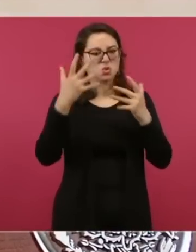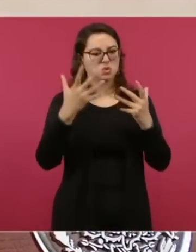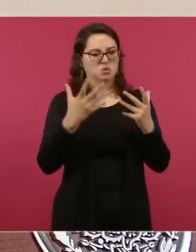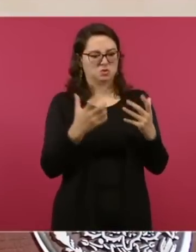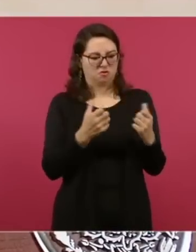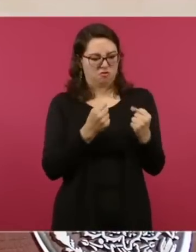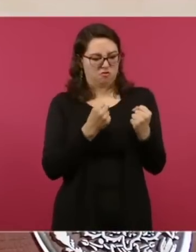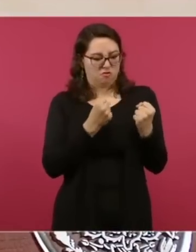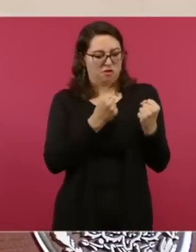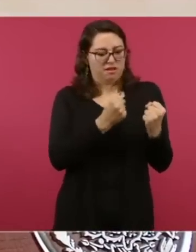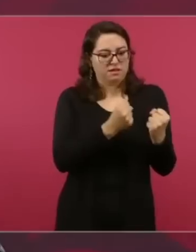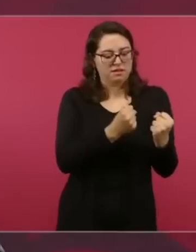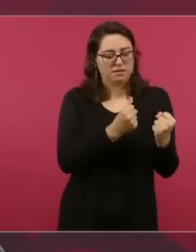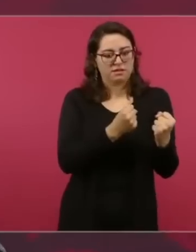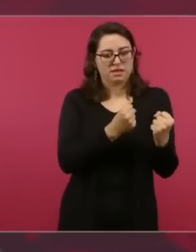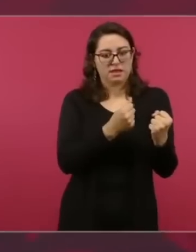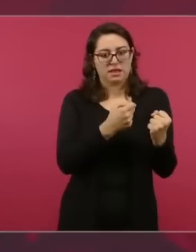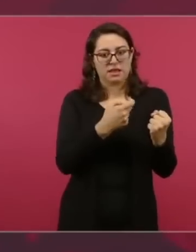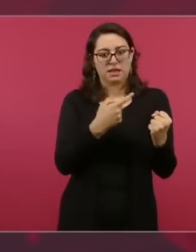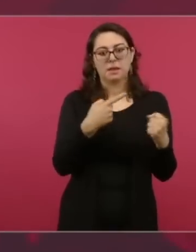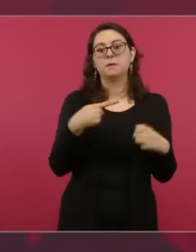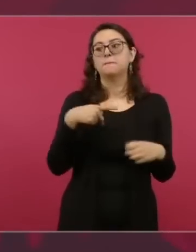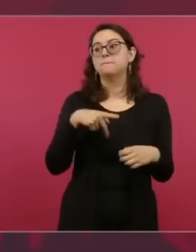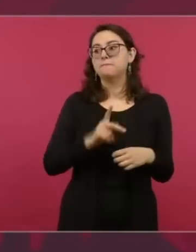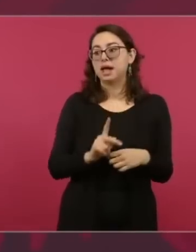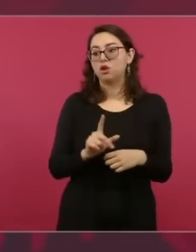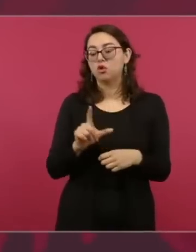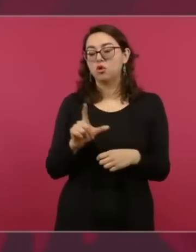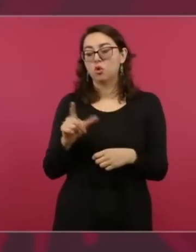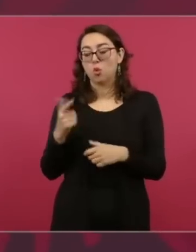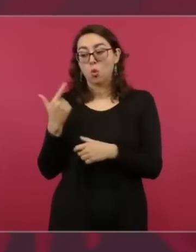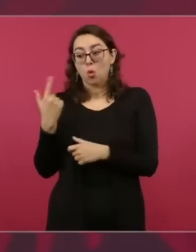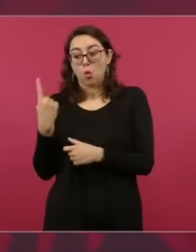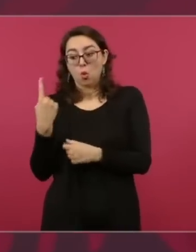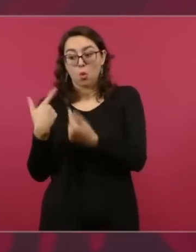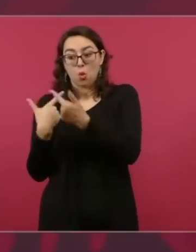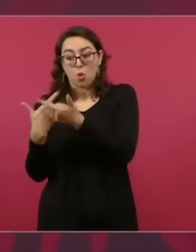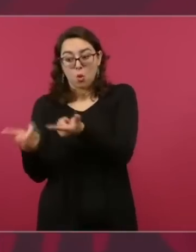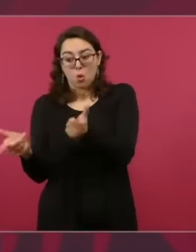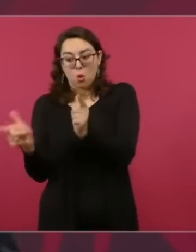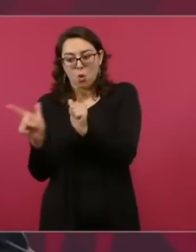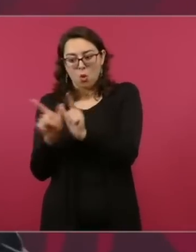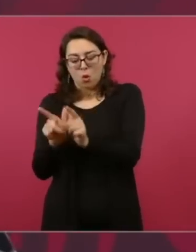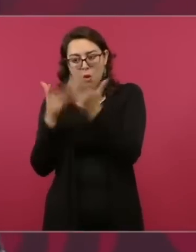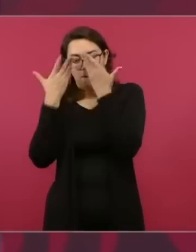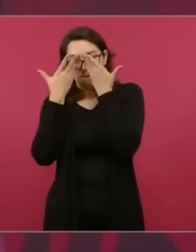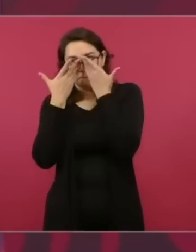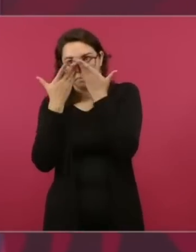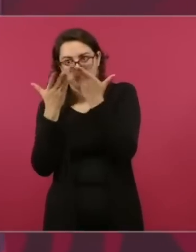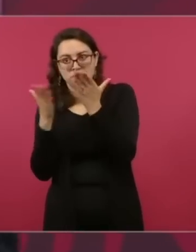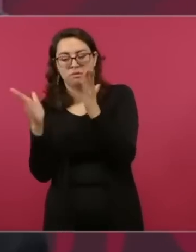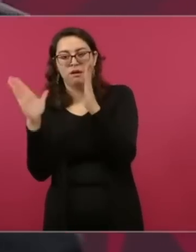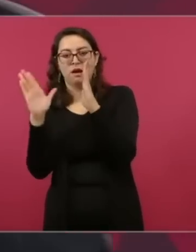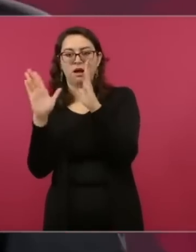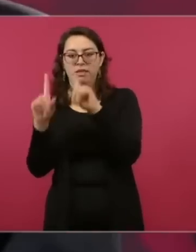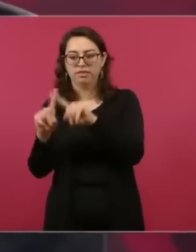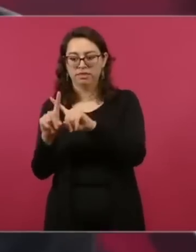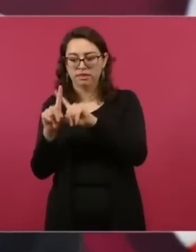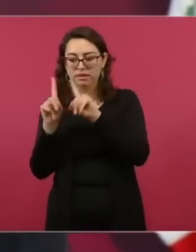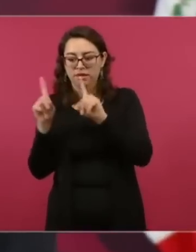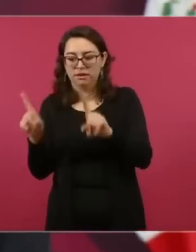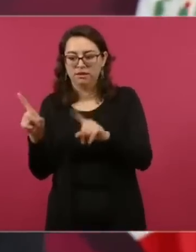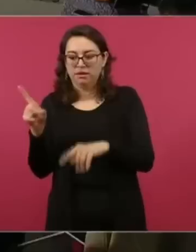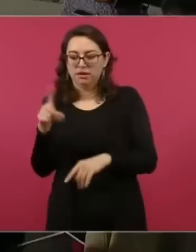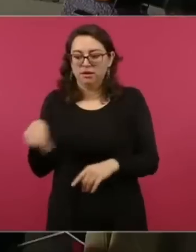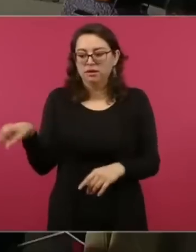época, la mayoría eran liberales, incluso mazones.